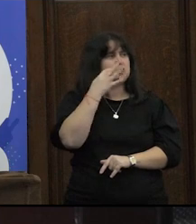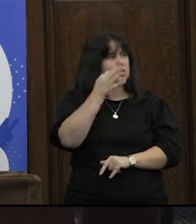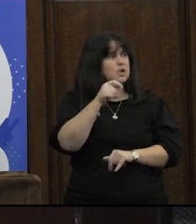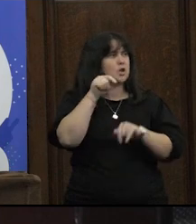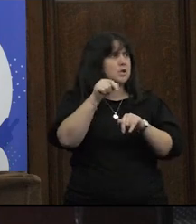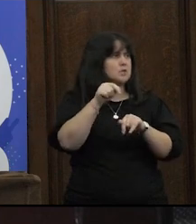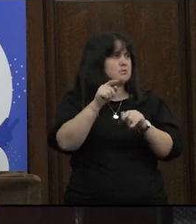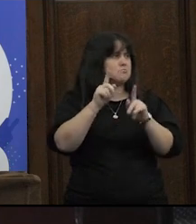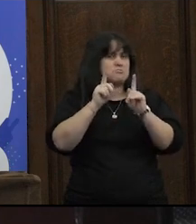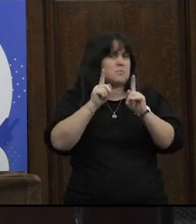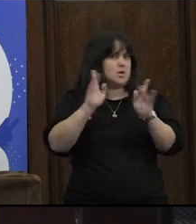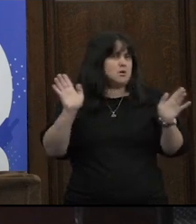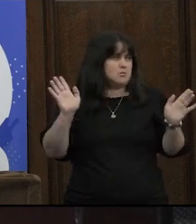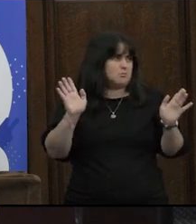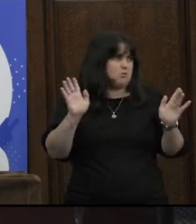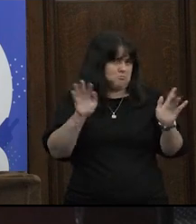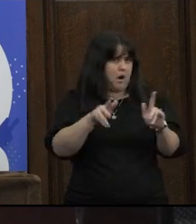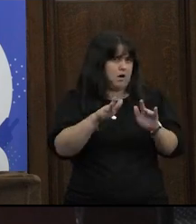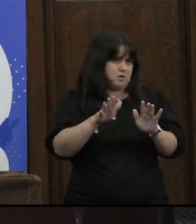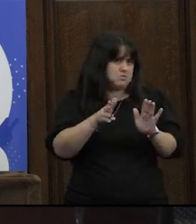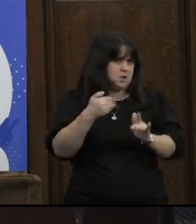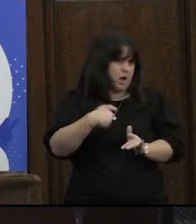y creo que estamos muy cercanos sí